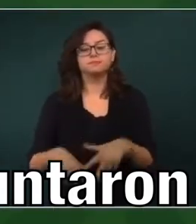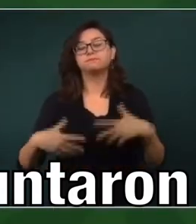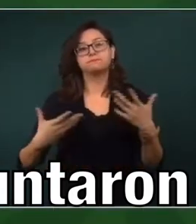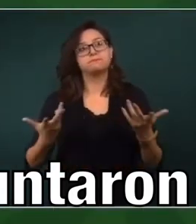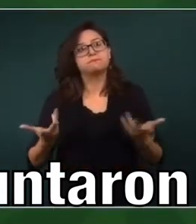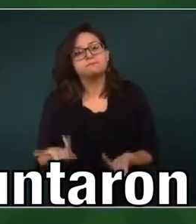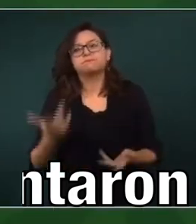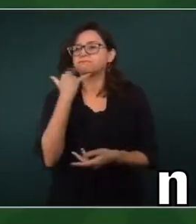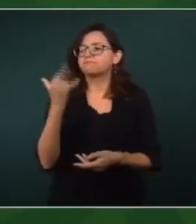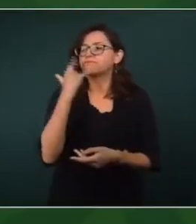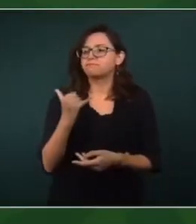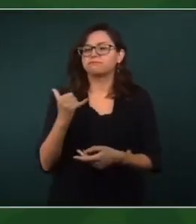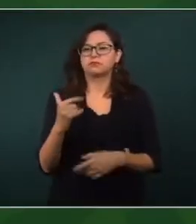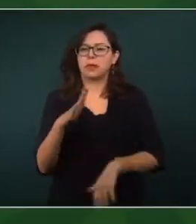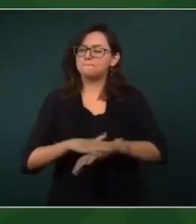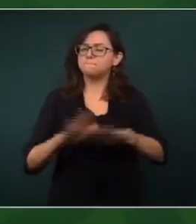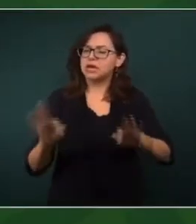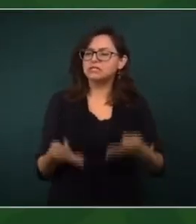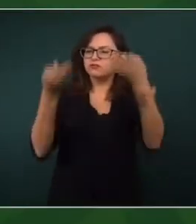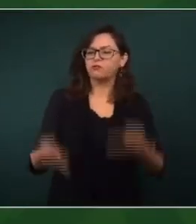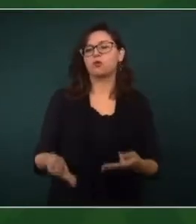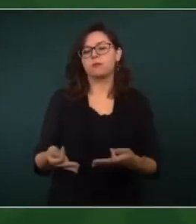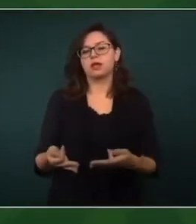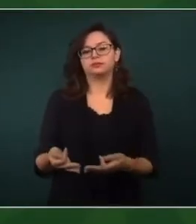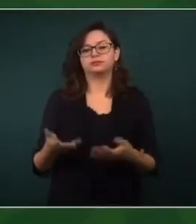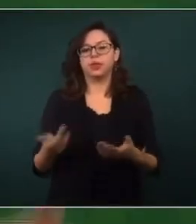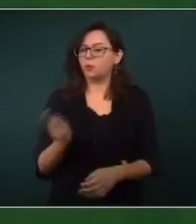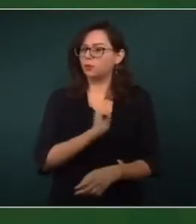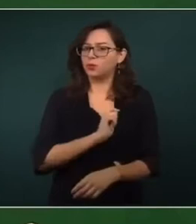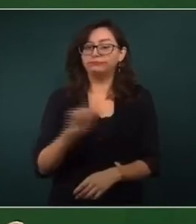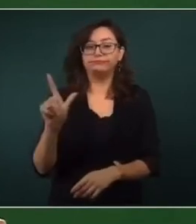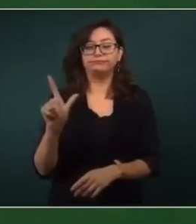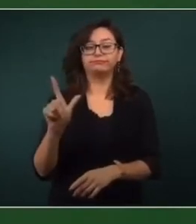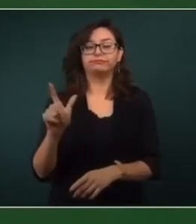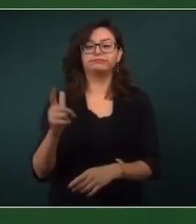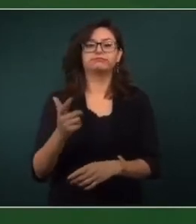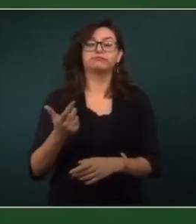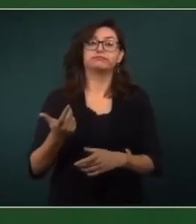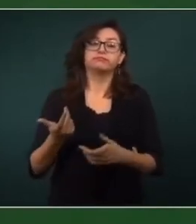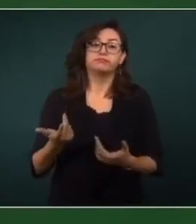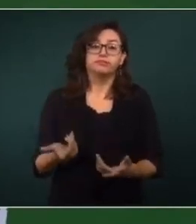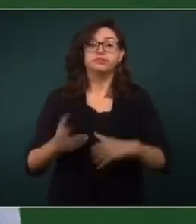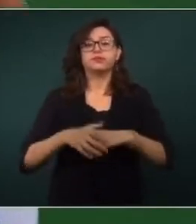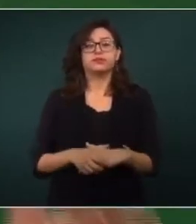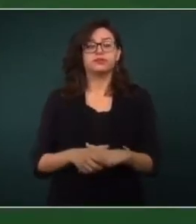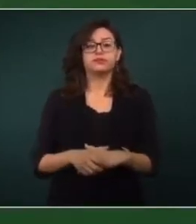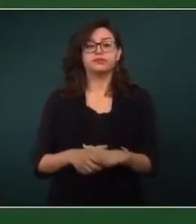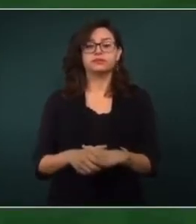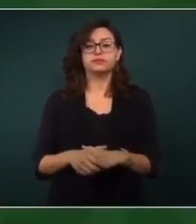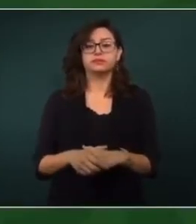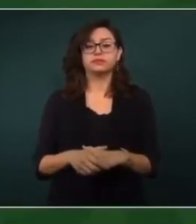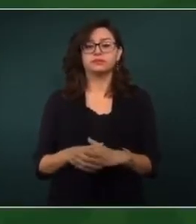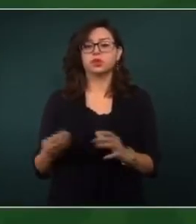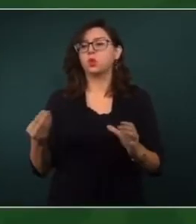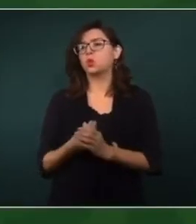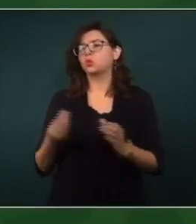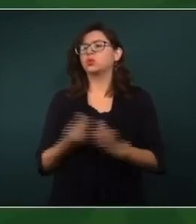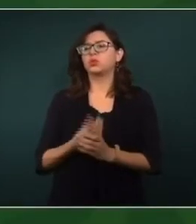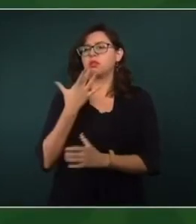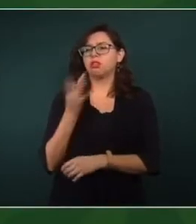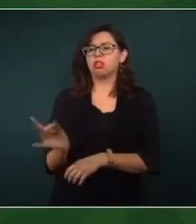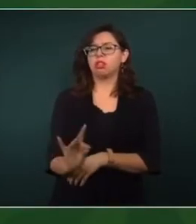formal posible, lo más profesional, que no sea un curso más,